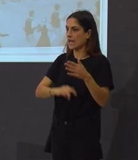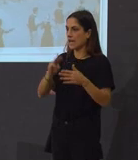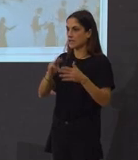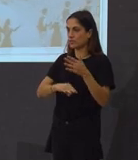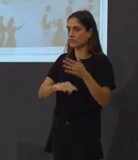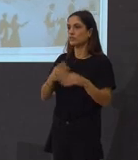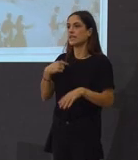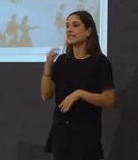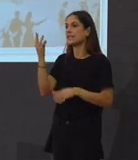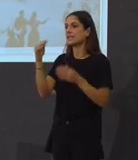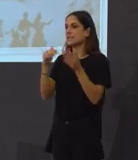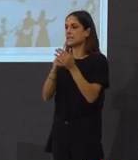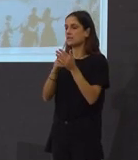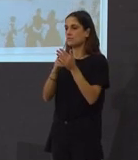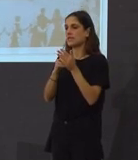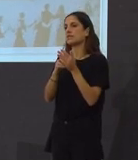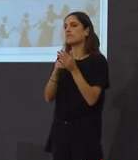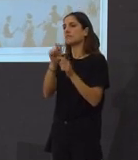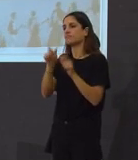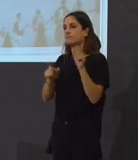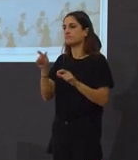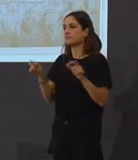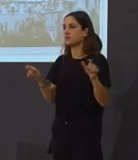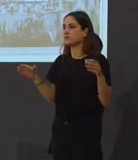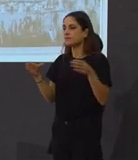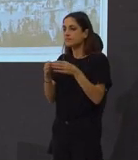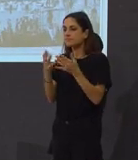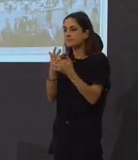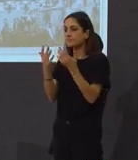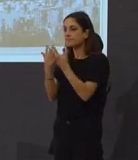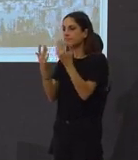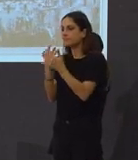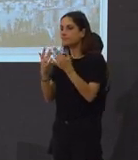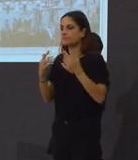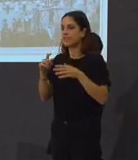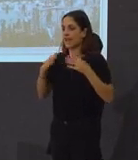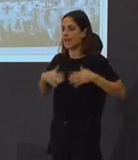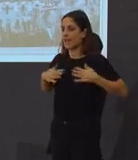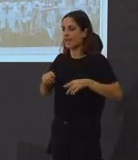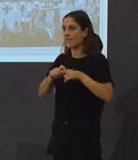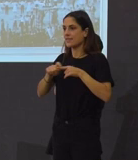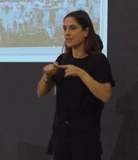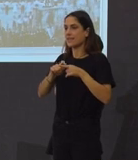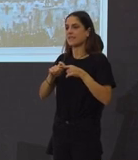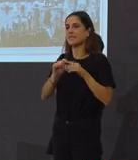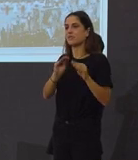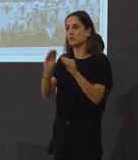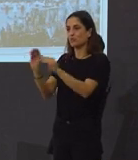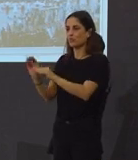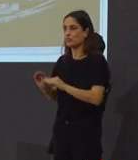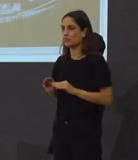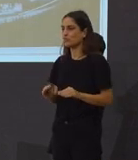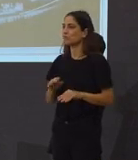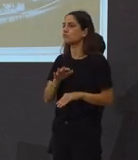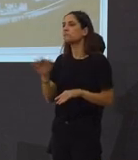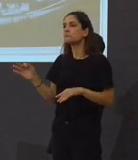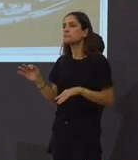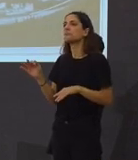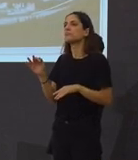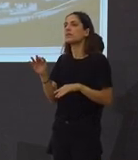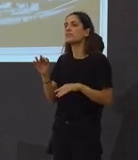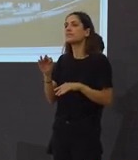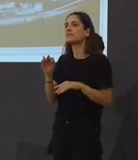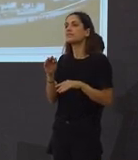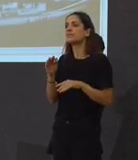actuantes y en el corro se entremezclan los trajes regionales, genuina expresión de nuestro tipismo como exponente de este vario y